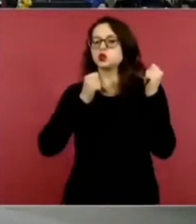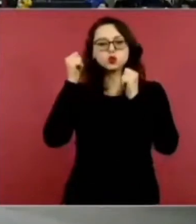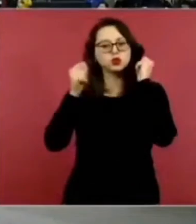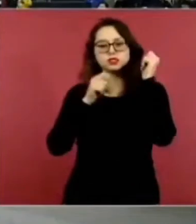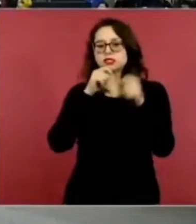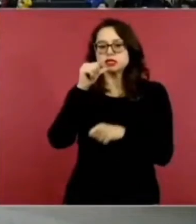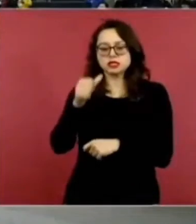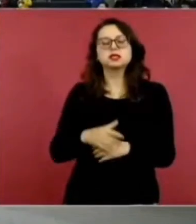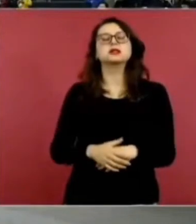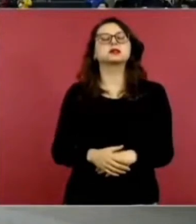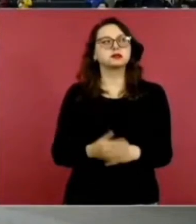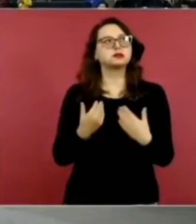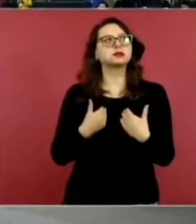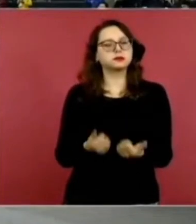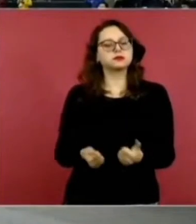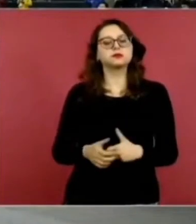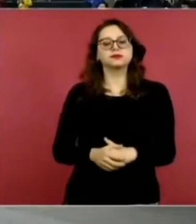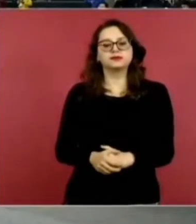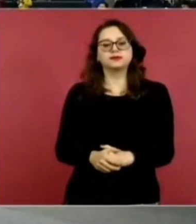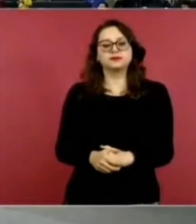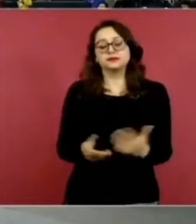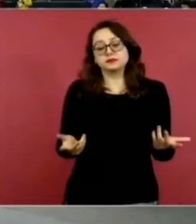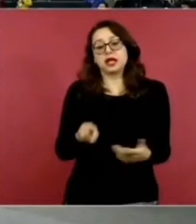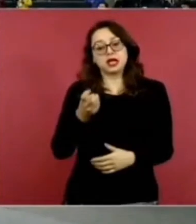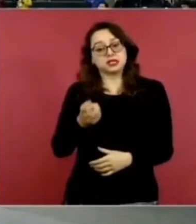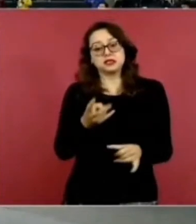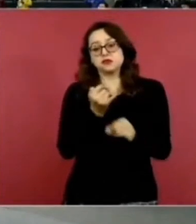en Acapulco. Entonces, eso es lo que tenemos.